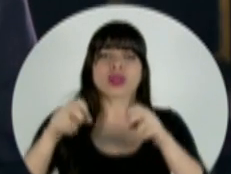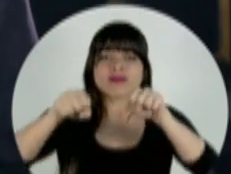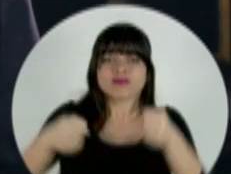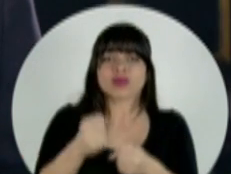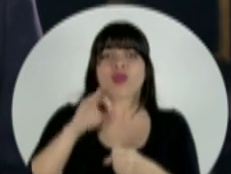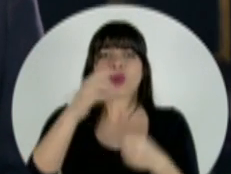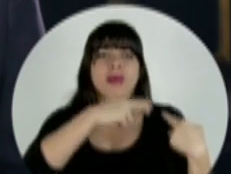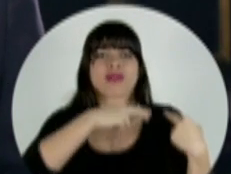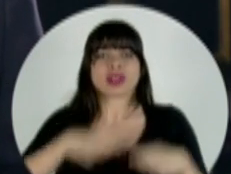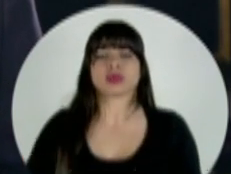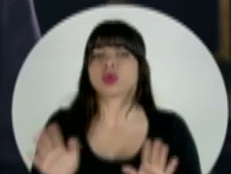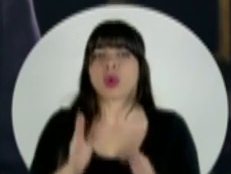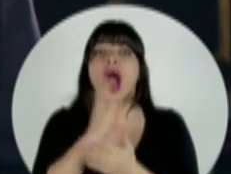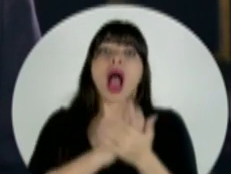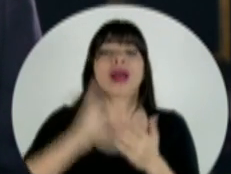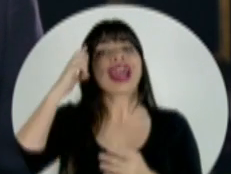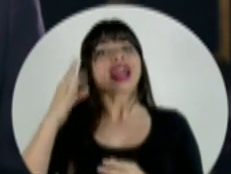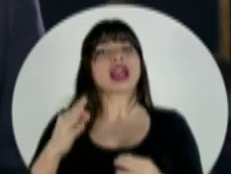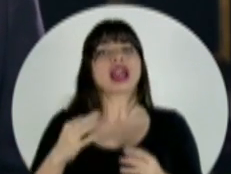aunque se invoquen sanos propósitos para ello.